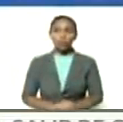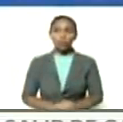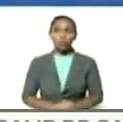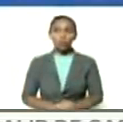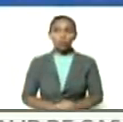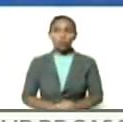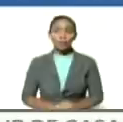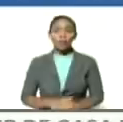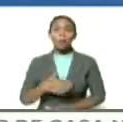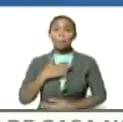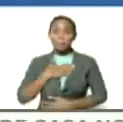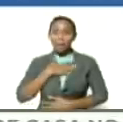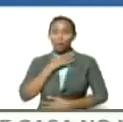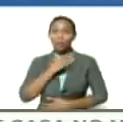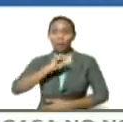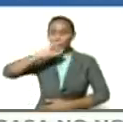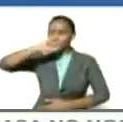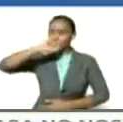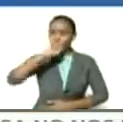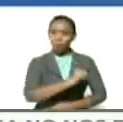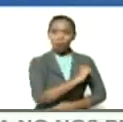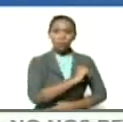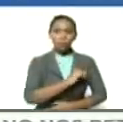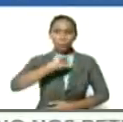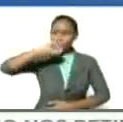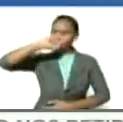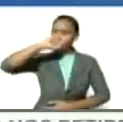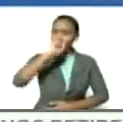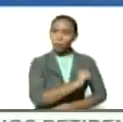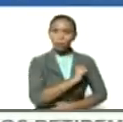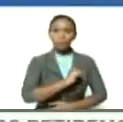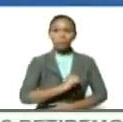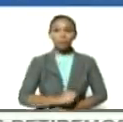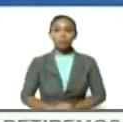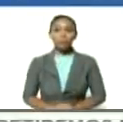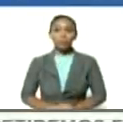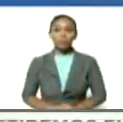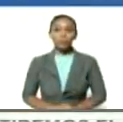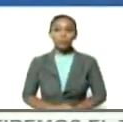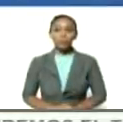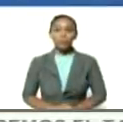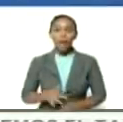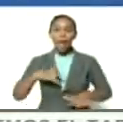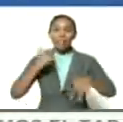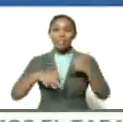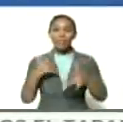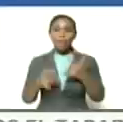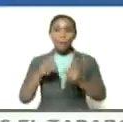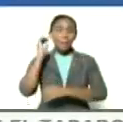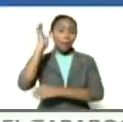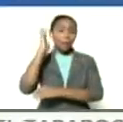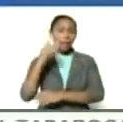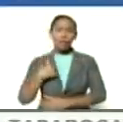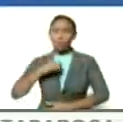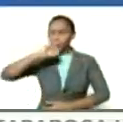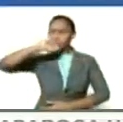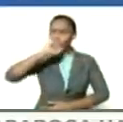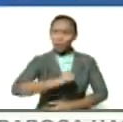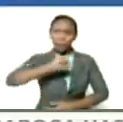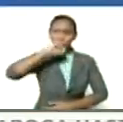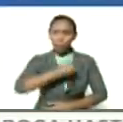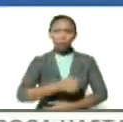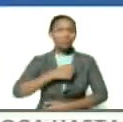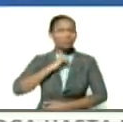me gusta amo amo la actividad parlamentaria la amo me